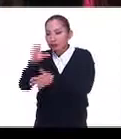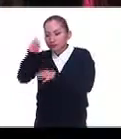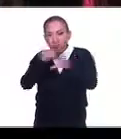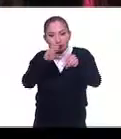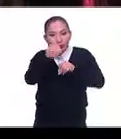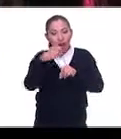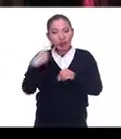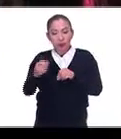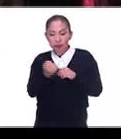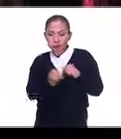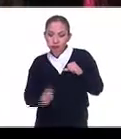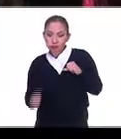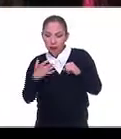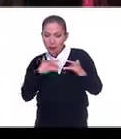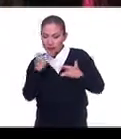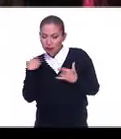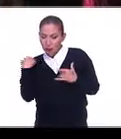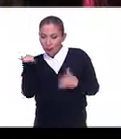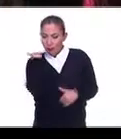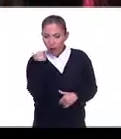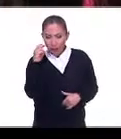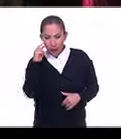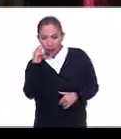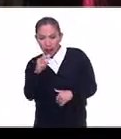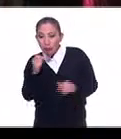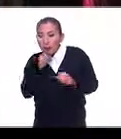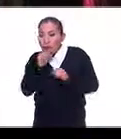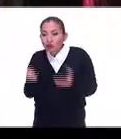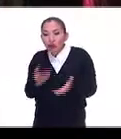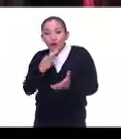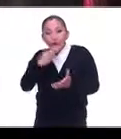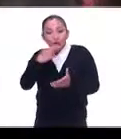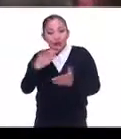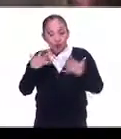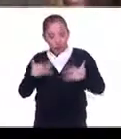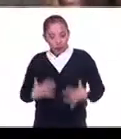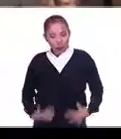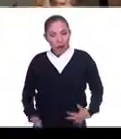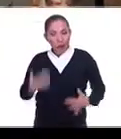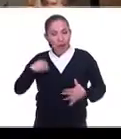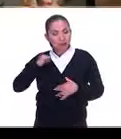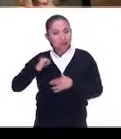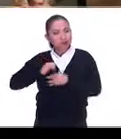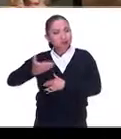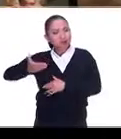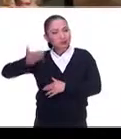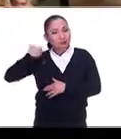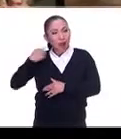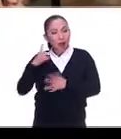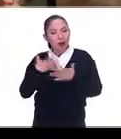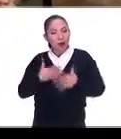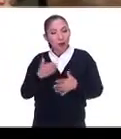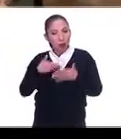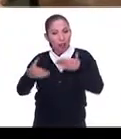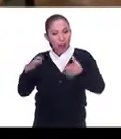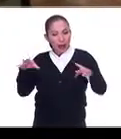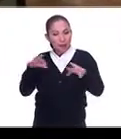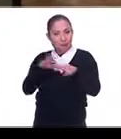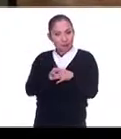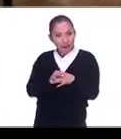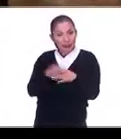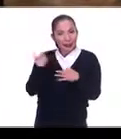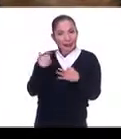Su sofisticado sentido de la moda la llevaron a promover el uso de piezas textiles tradicionales con prendas modernas.